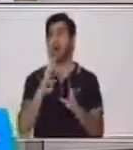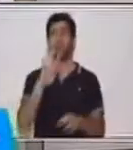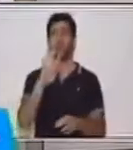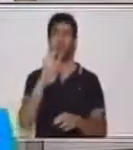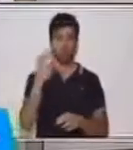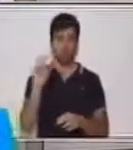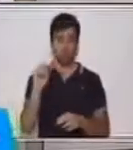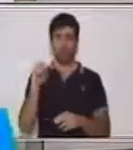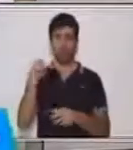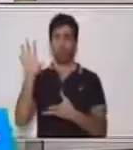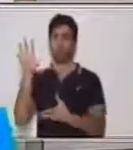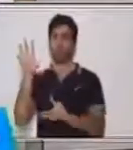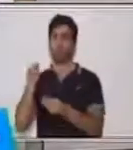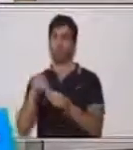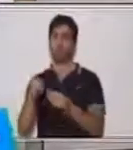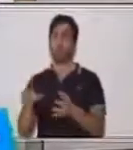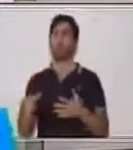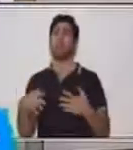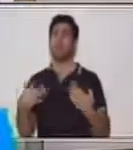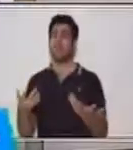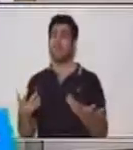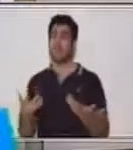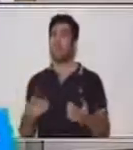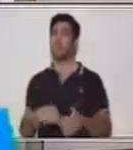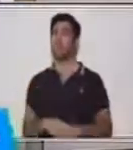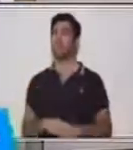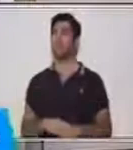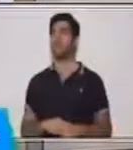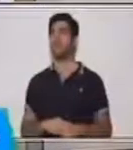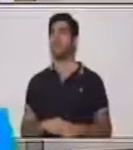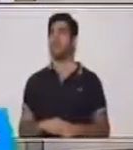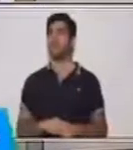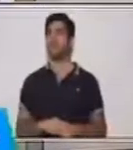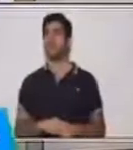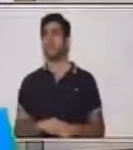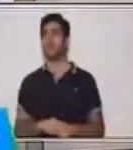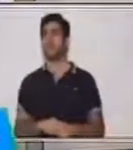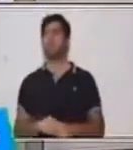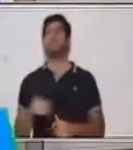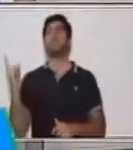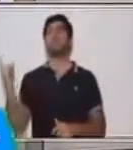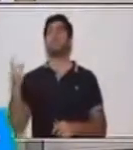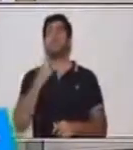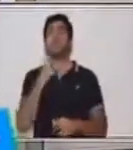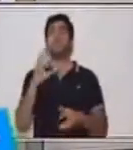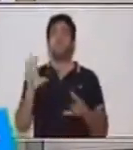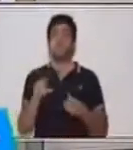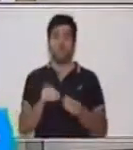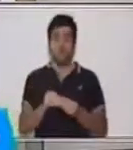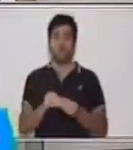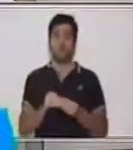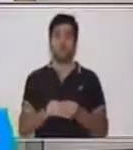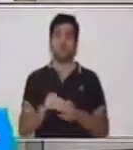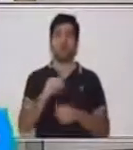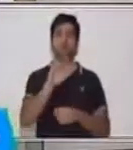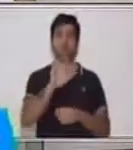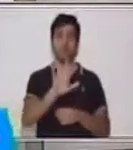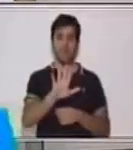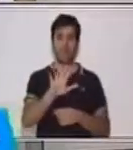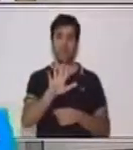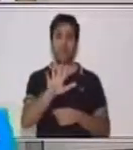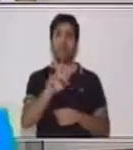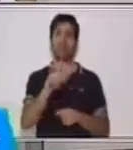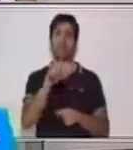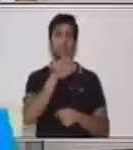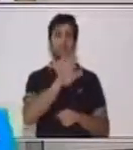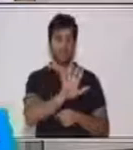cuarenta. Ahora vamos a sumar. Muy bien. Vamos a decir cinco, cuatro